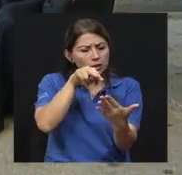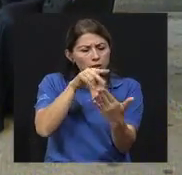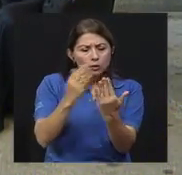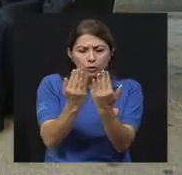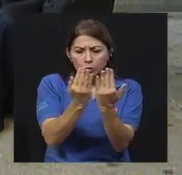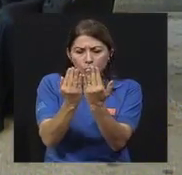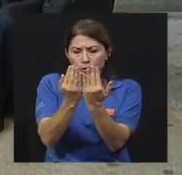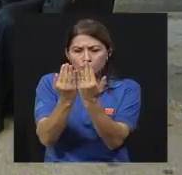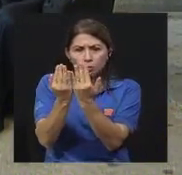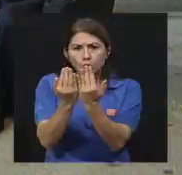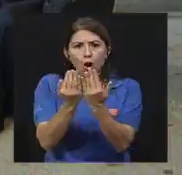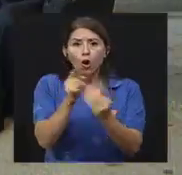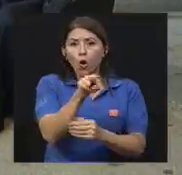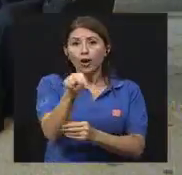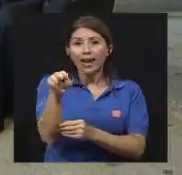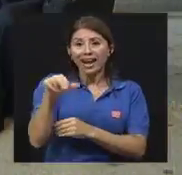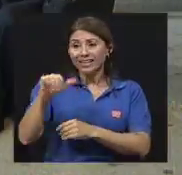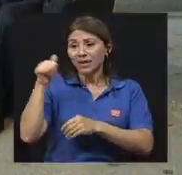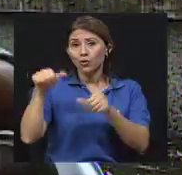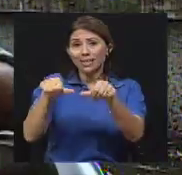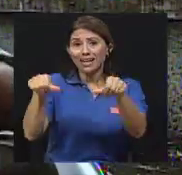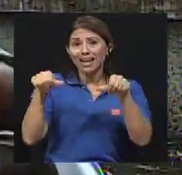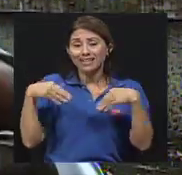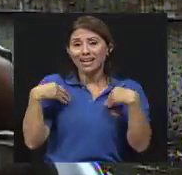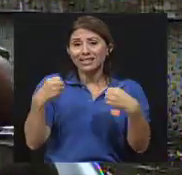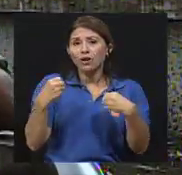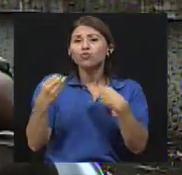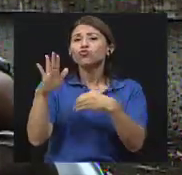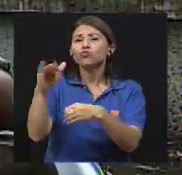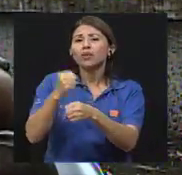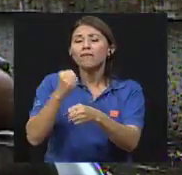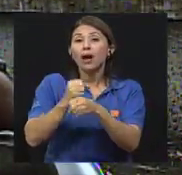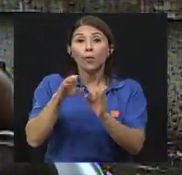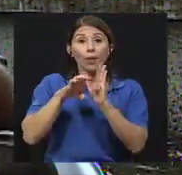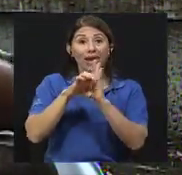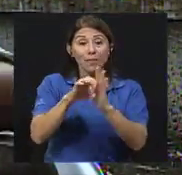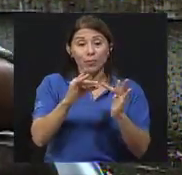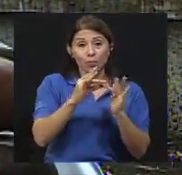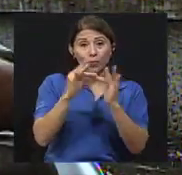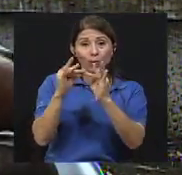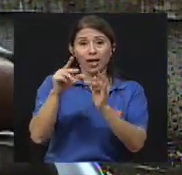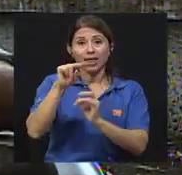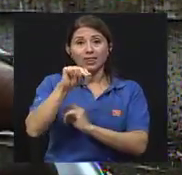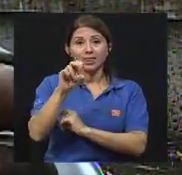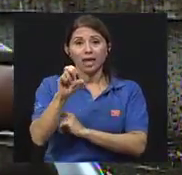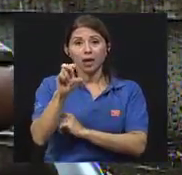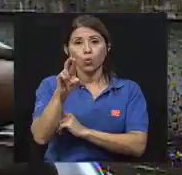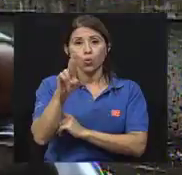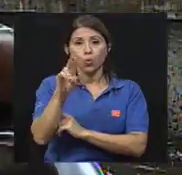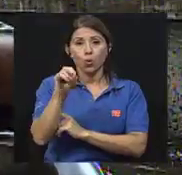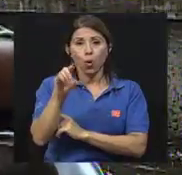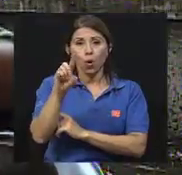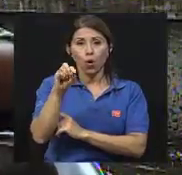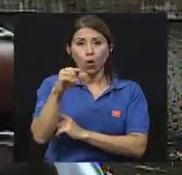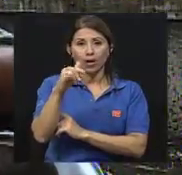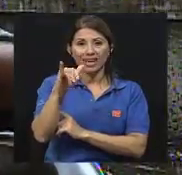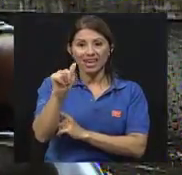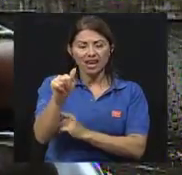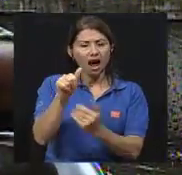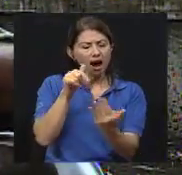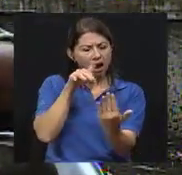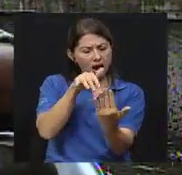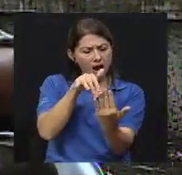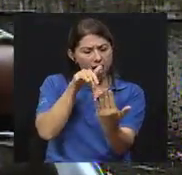colegas en otras áreas de la salud. Por ejemplo, los neurólogos. Las nuevas investigaciones en neurología nos aportan a nosotros